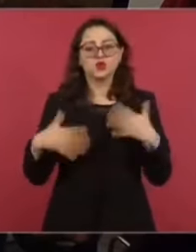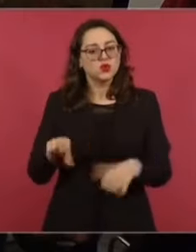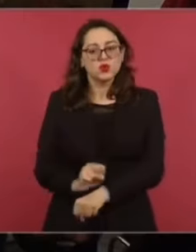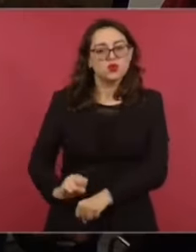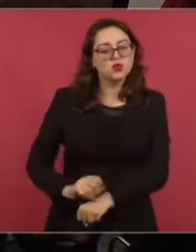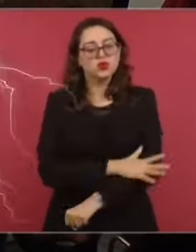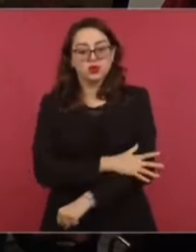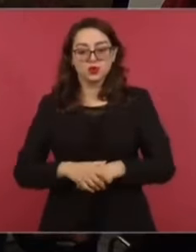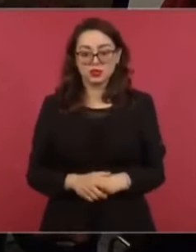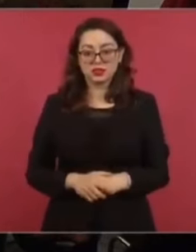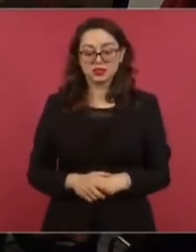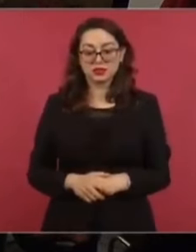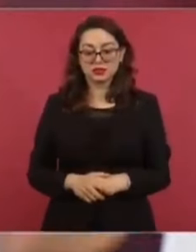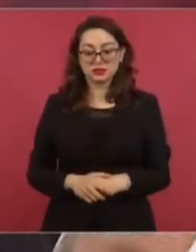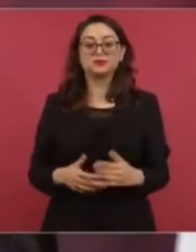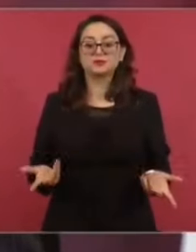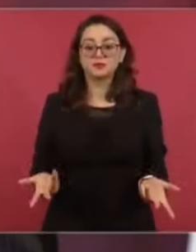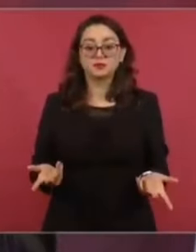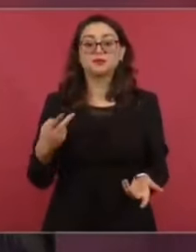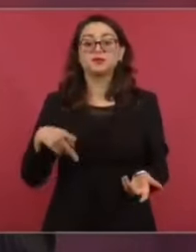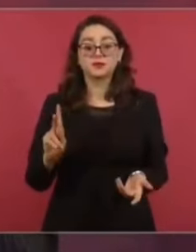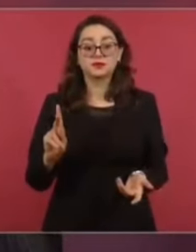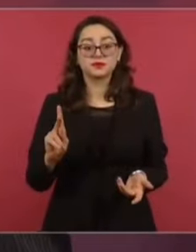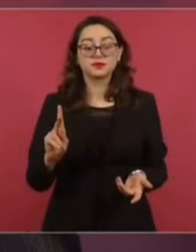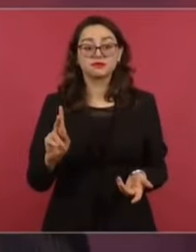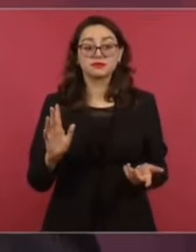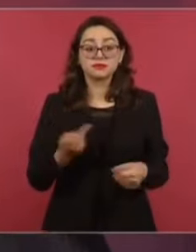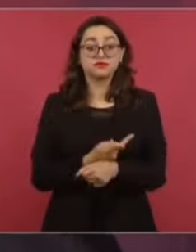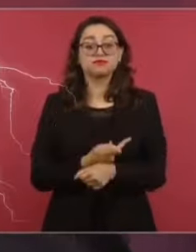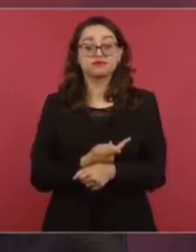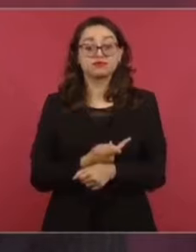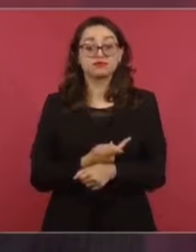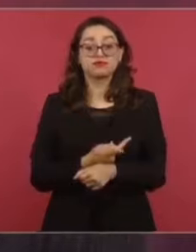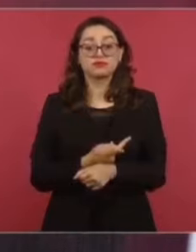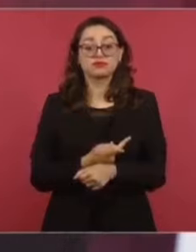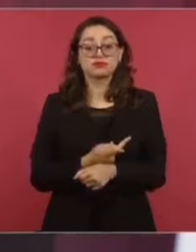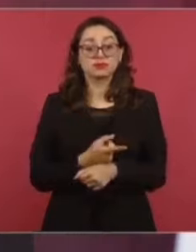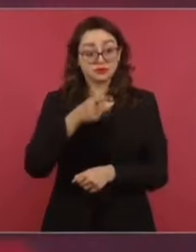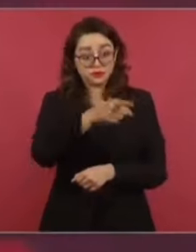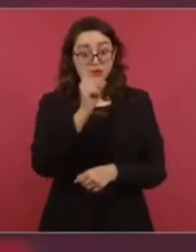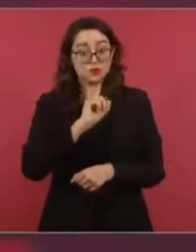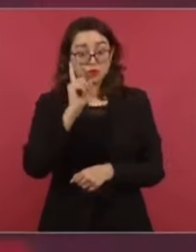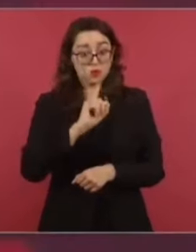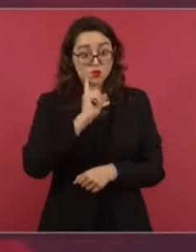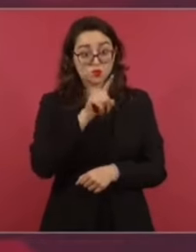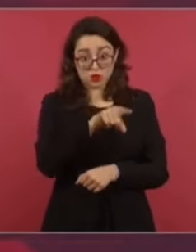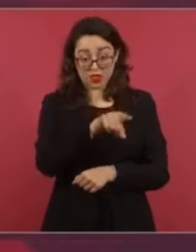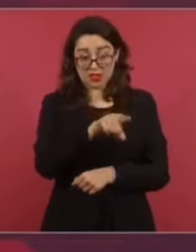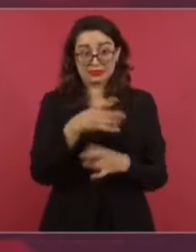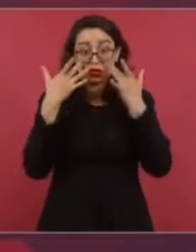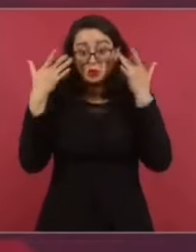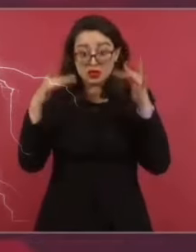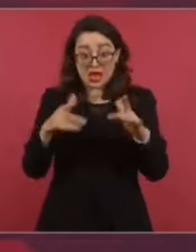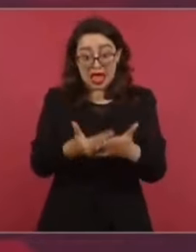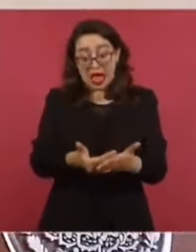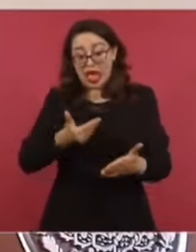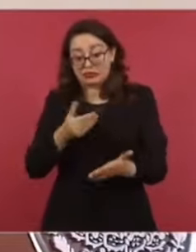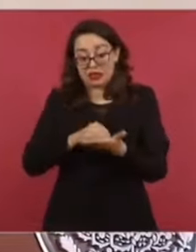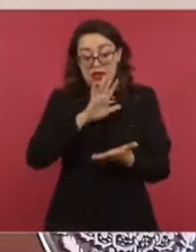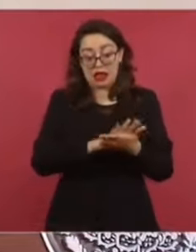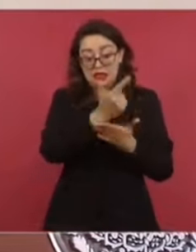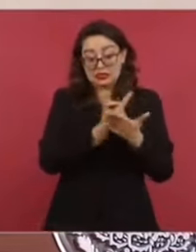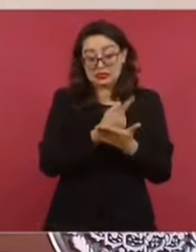dara constancia de que había 126 mil desaparecidos, envió el registro, antes de irse, a la ONU,